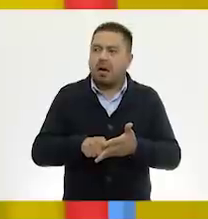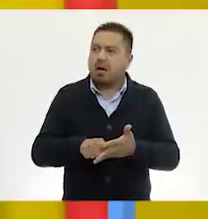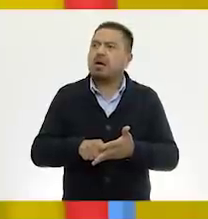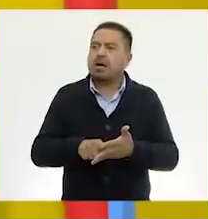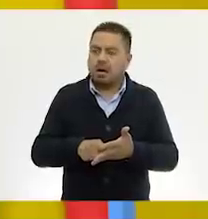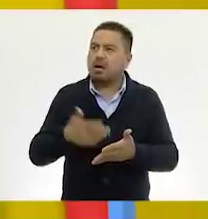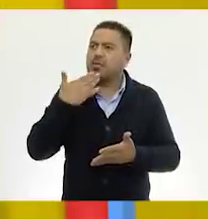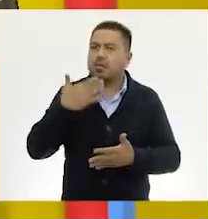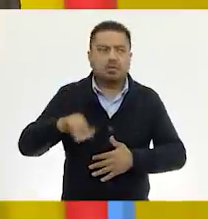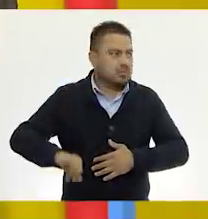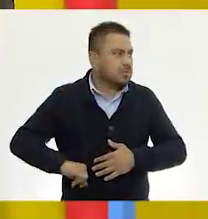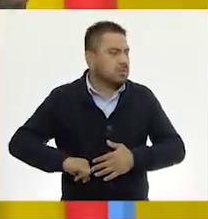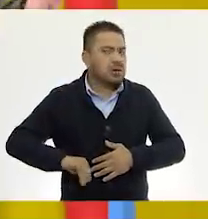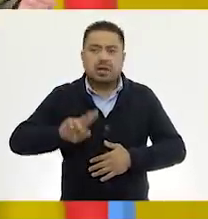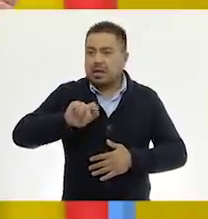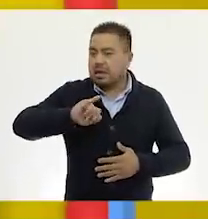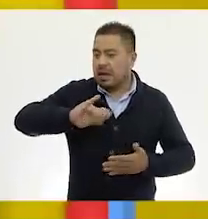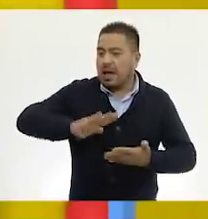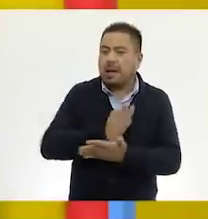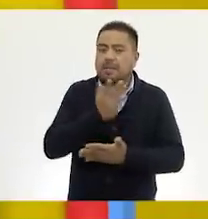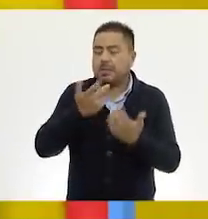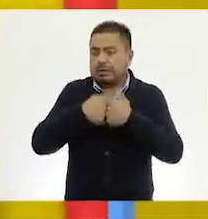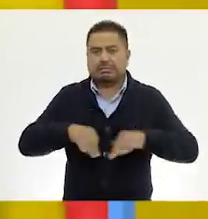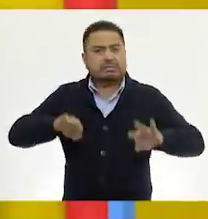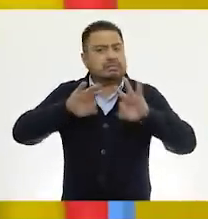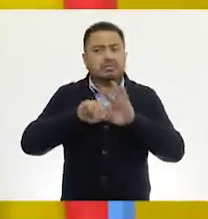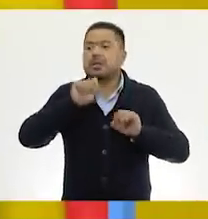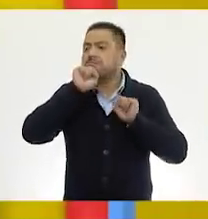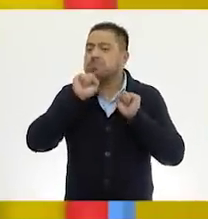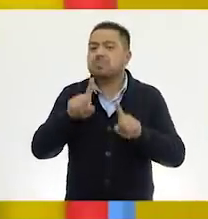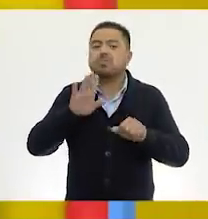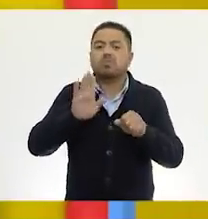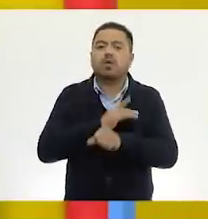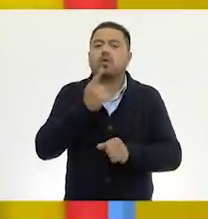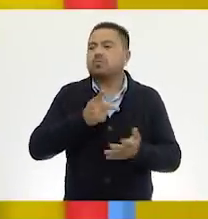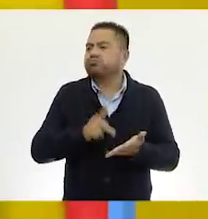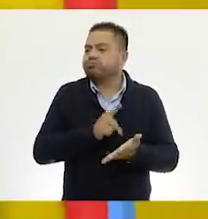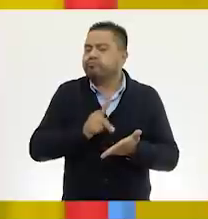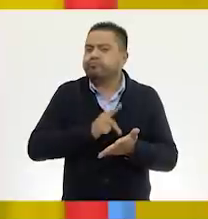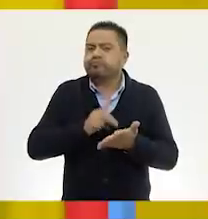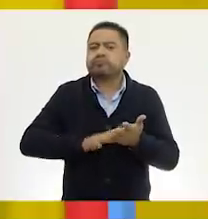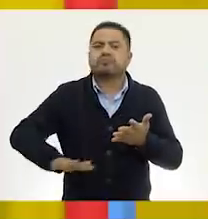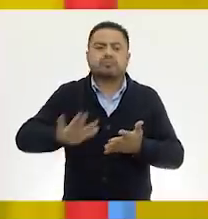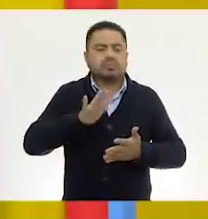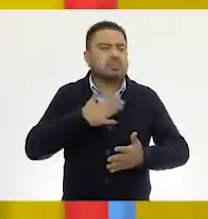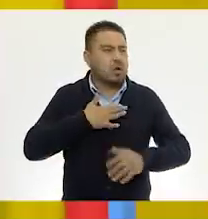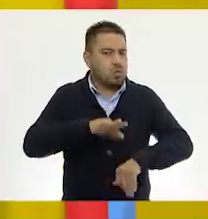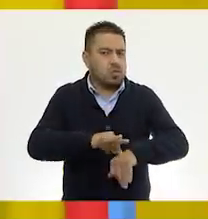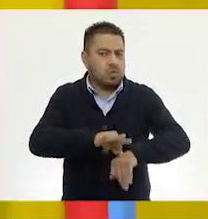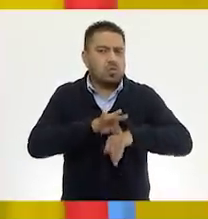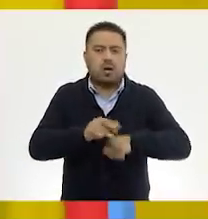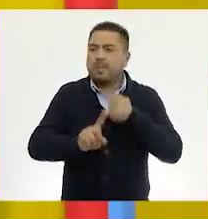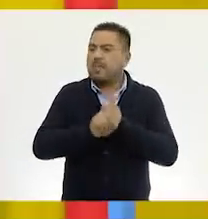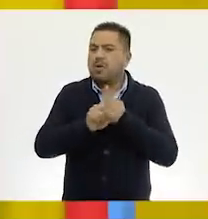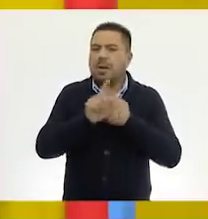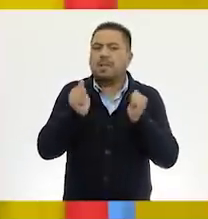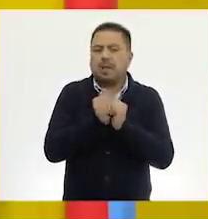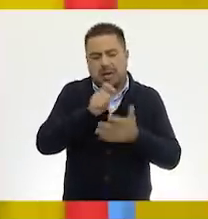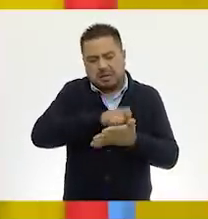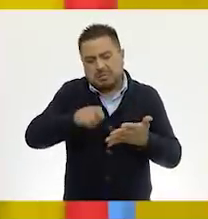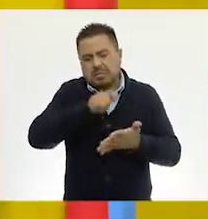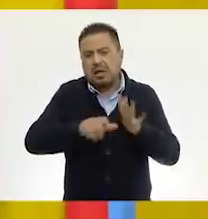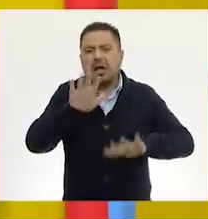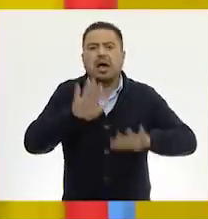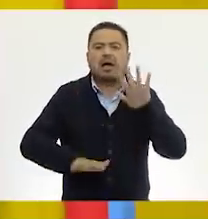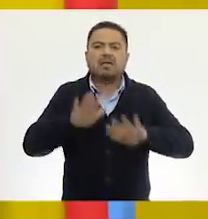¿Verdad que suena interesante? Y además muy importante también porque muchas veces a mí me consta. Yo he tenido problemas para escribir a